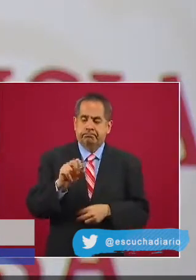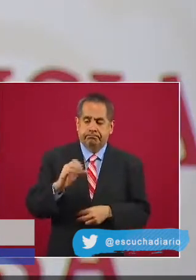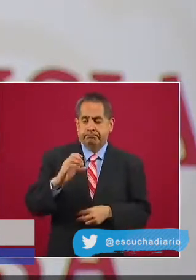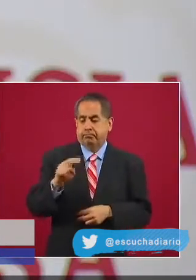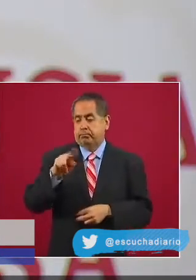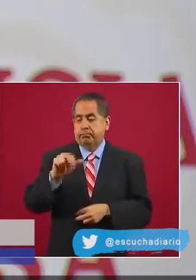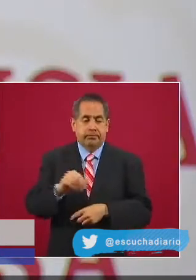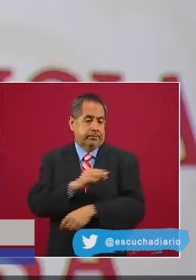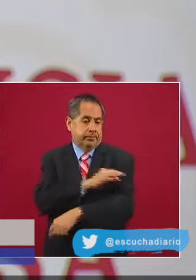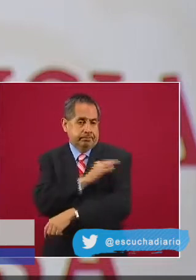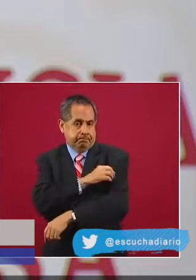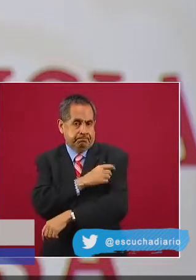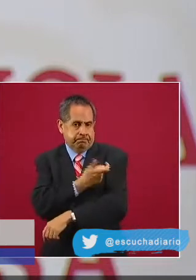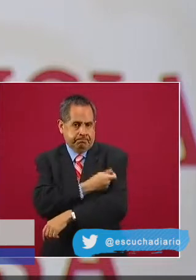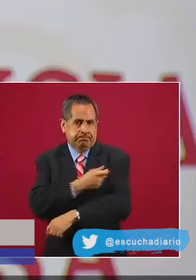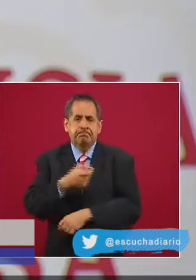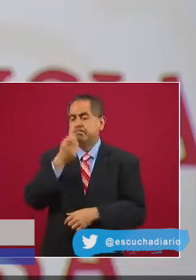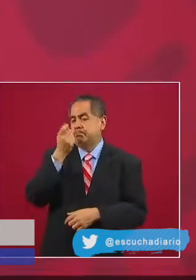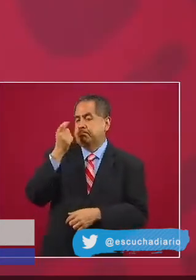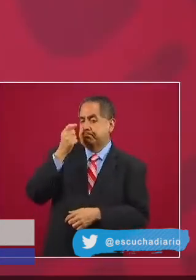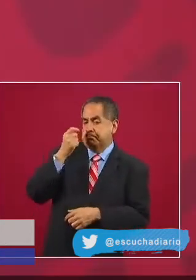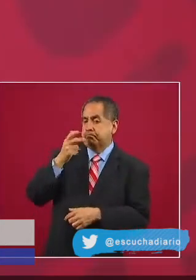regionales